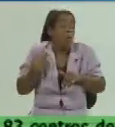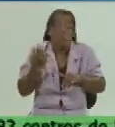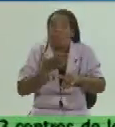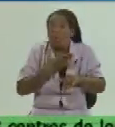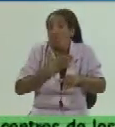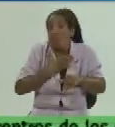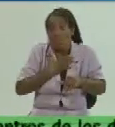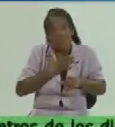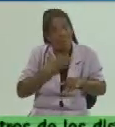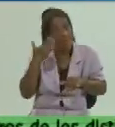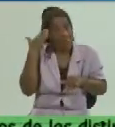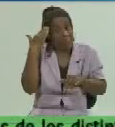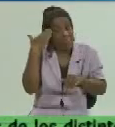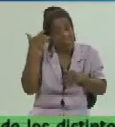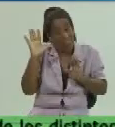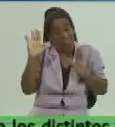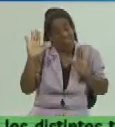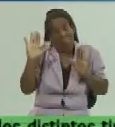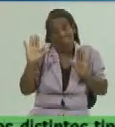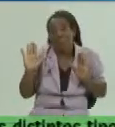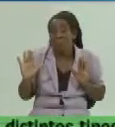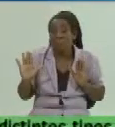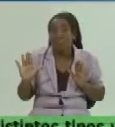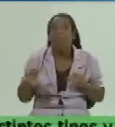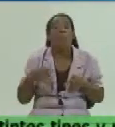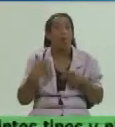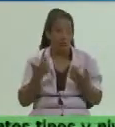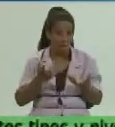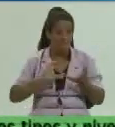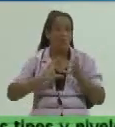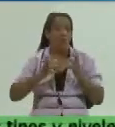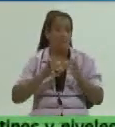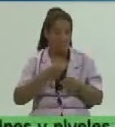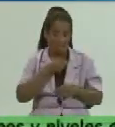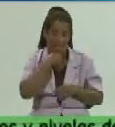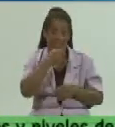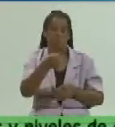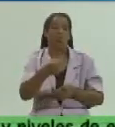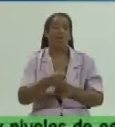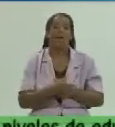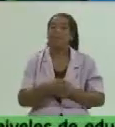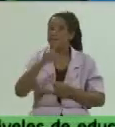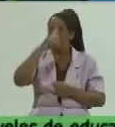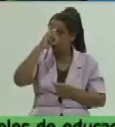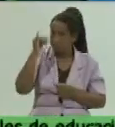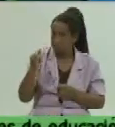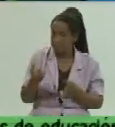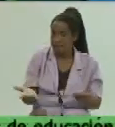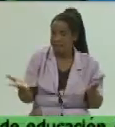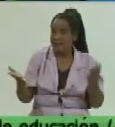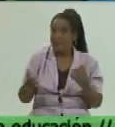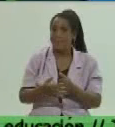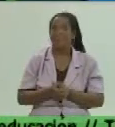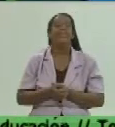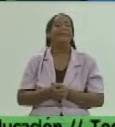consecuentes con denunciar eso porque hay vías establecidas para hacerlo ¿no? Correcto nosotros referir que